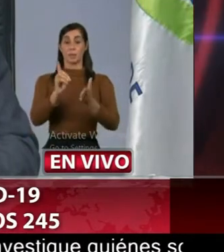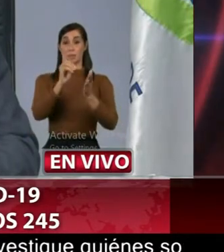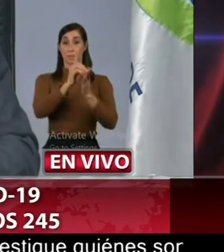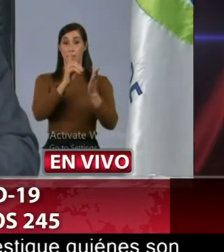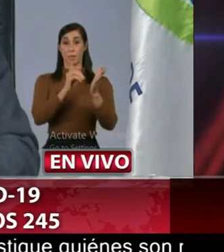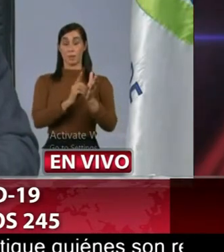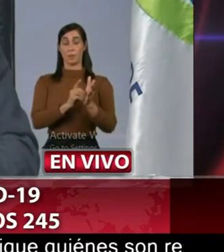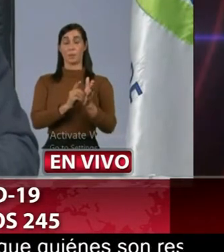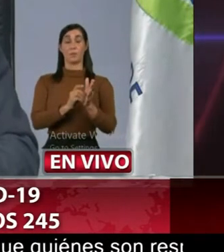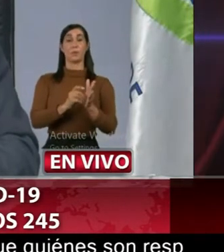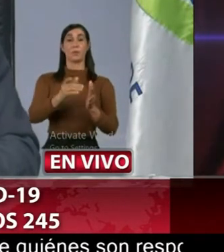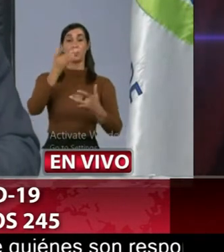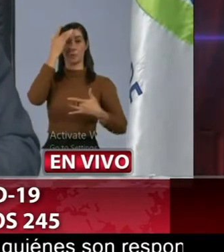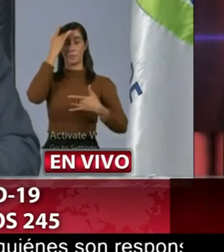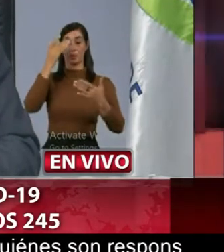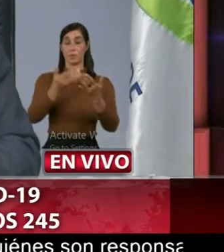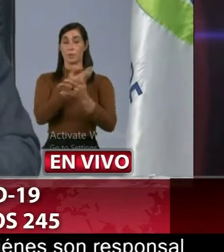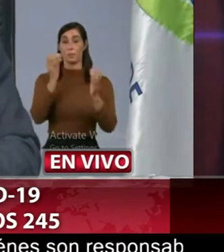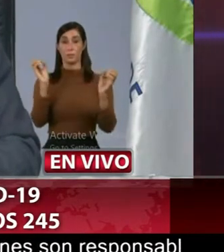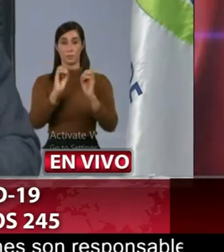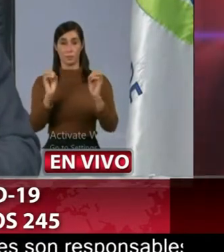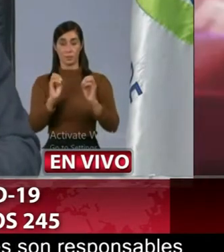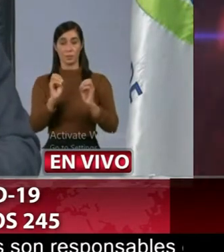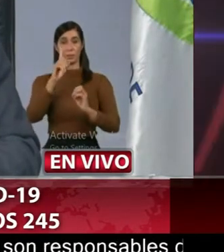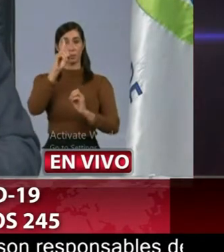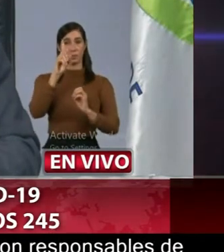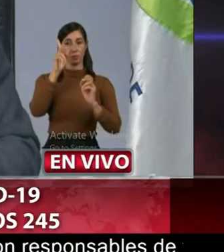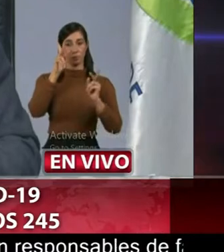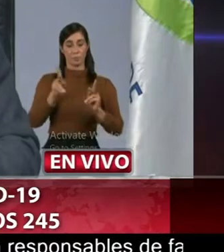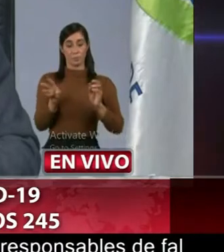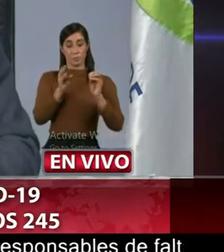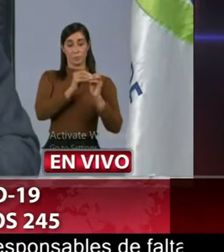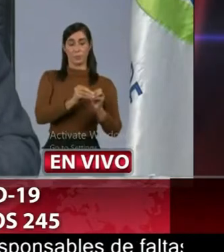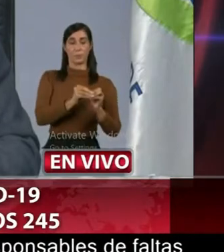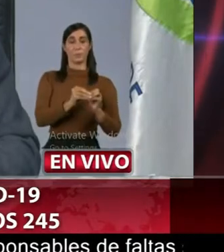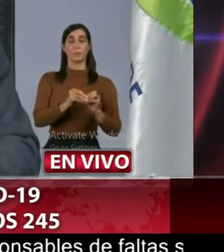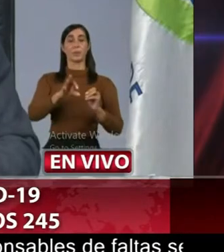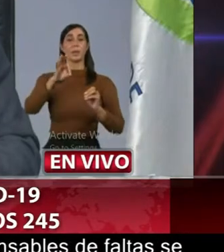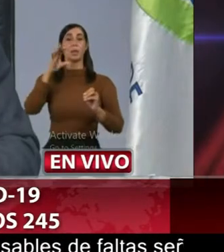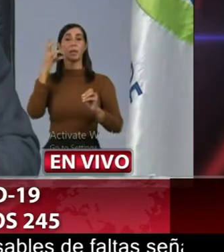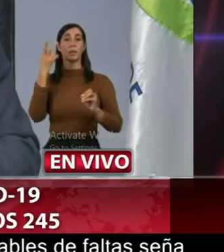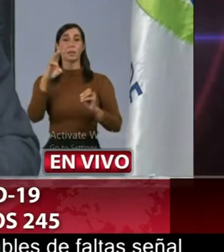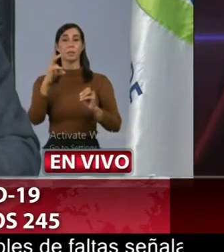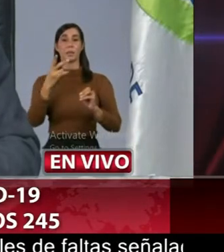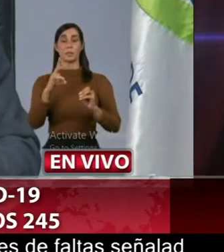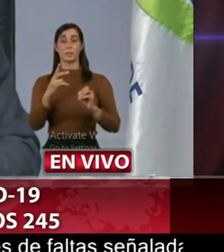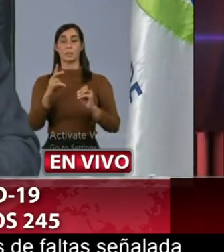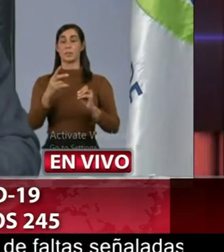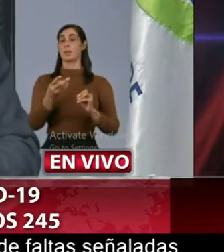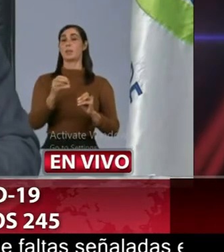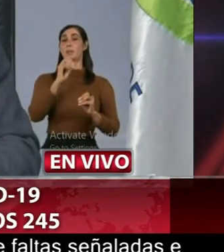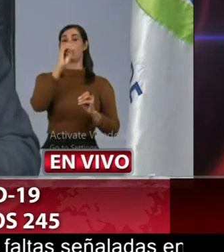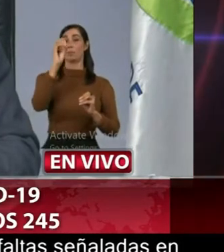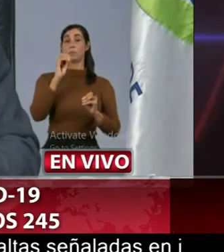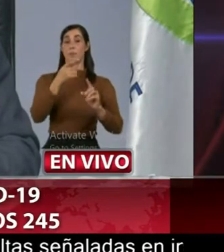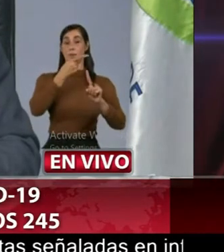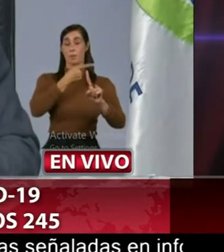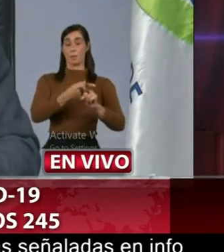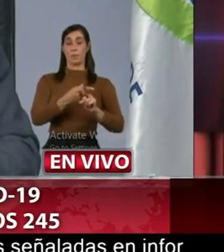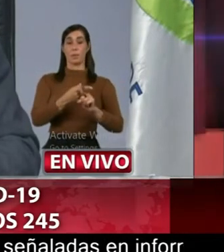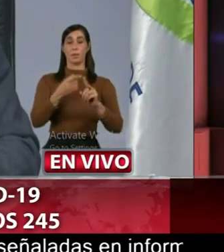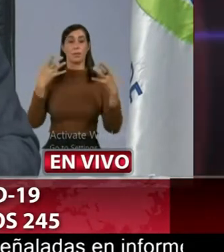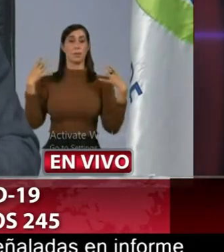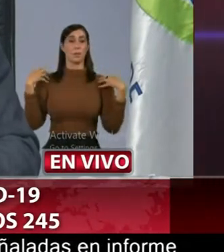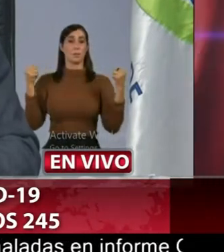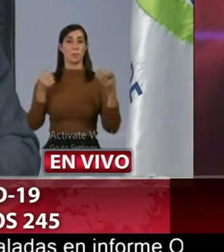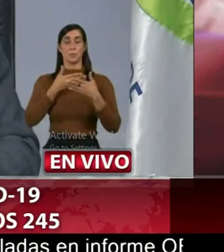Dajabón cero casos nuevos uno acumulado 17% la positividad cero